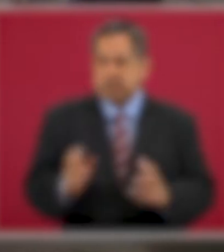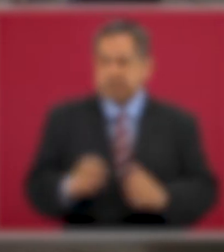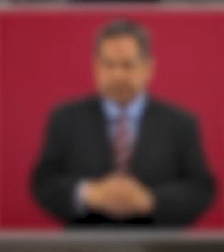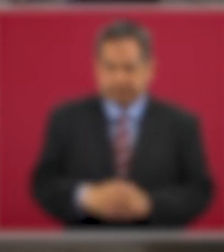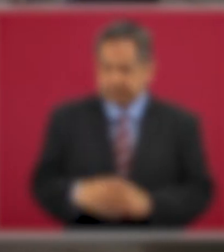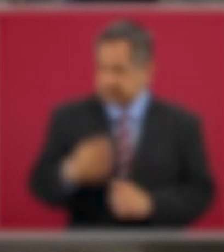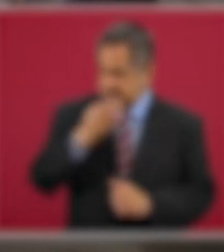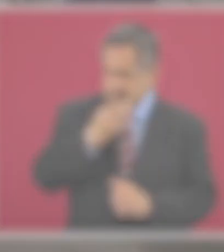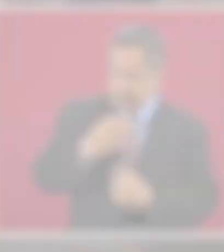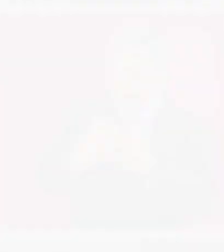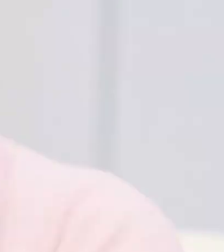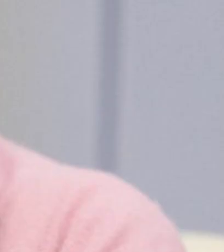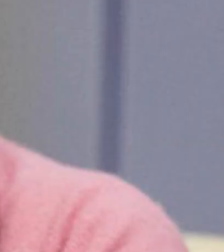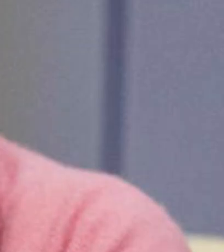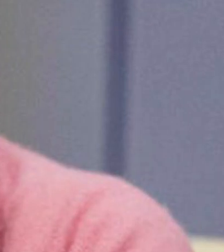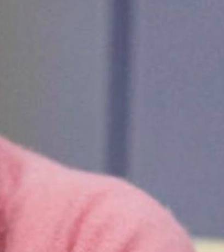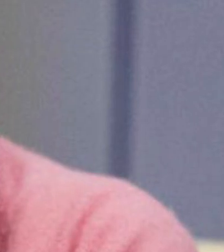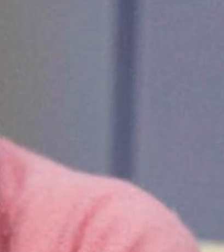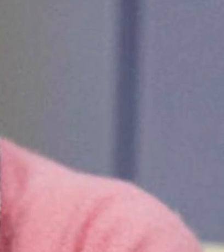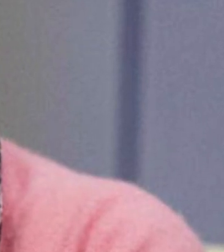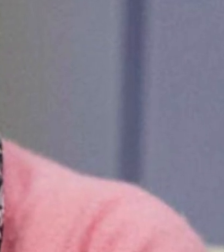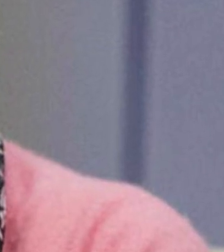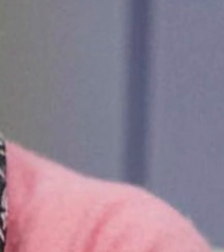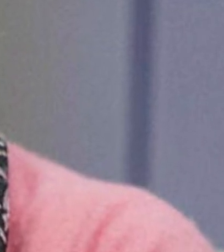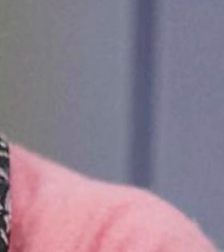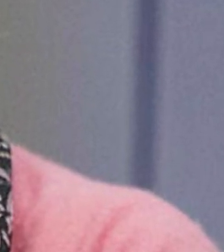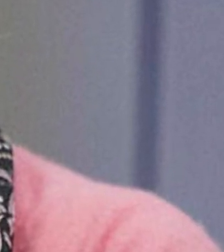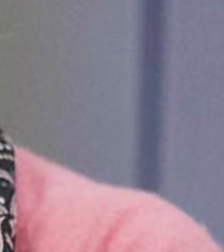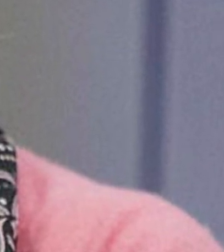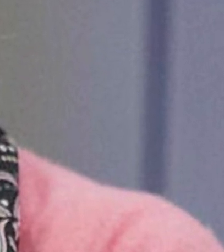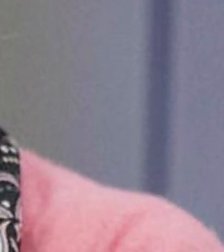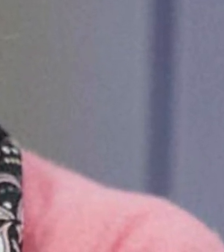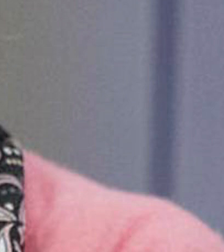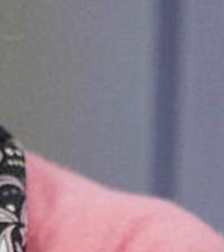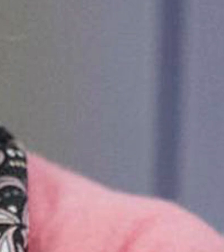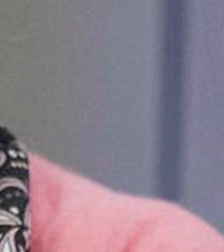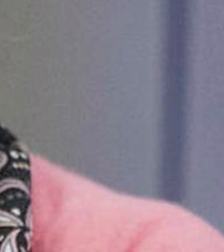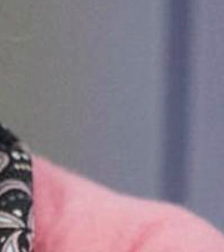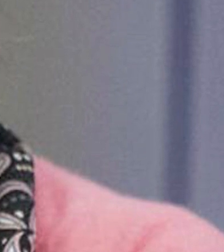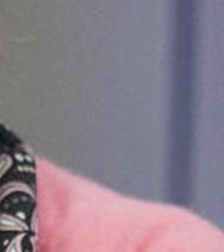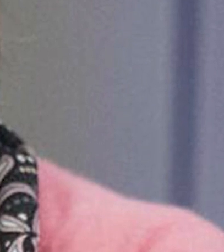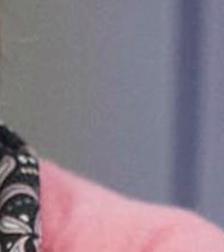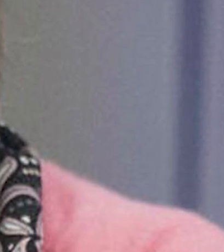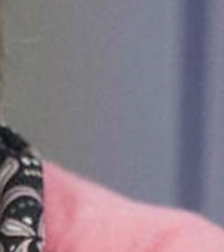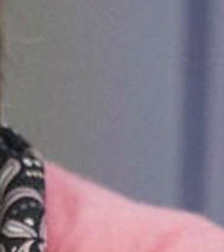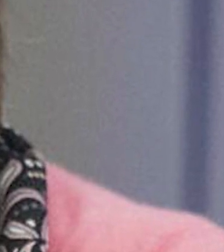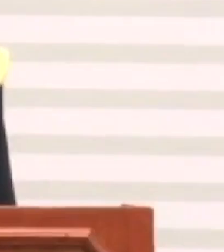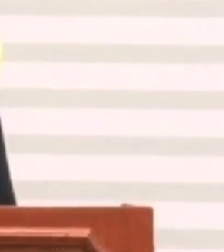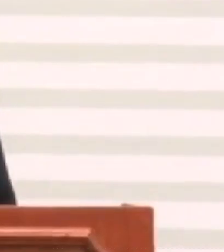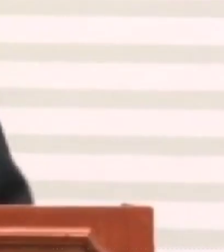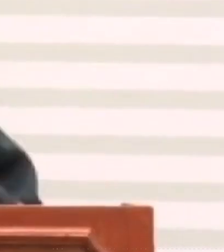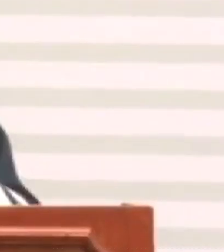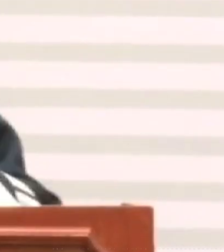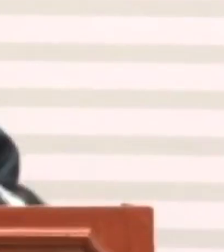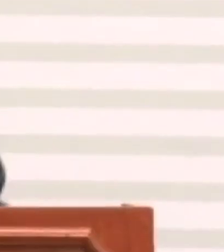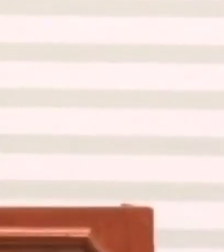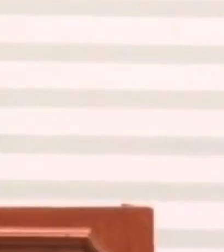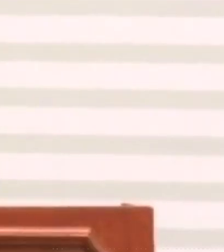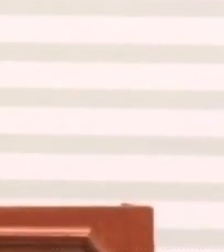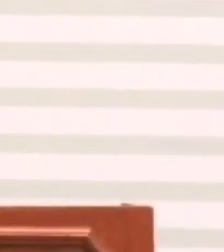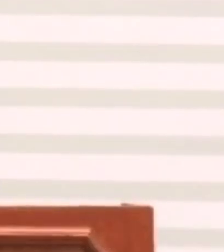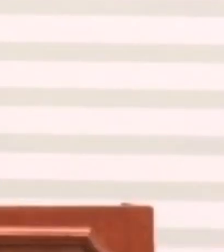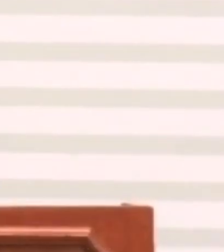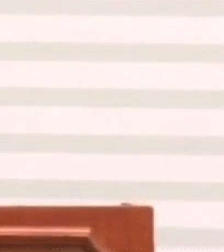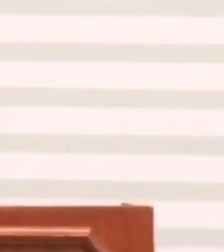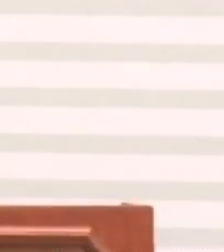afirmó que Marta Bárcena, embajadora de México en Estados Unidos, le había informado desde hace 15 días que se llevaba a cabo una investigación